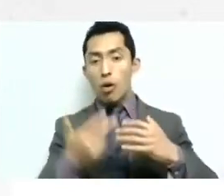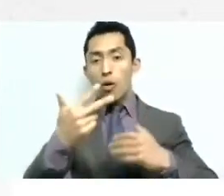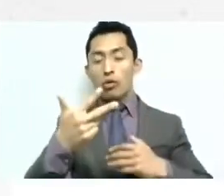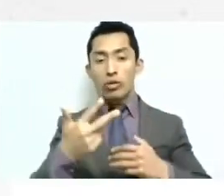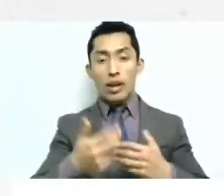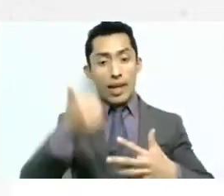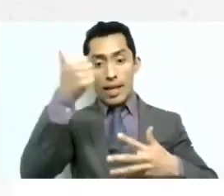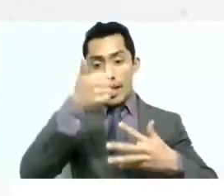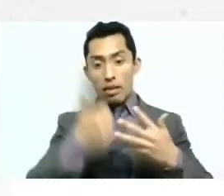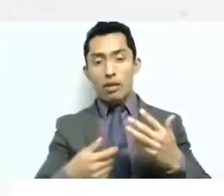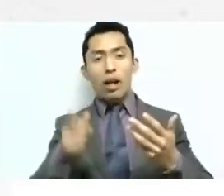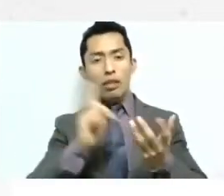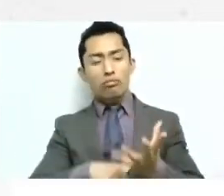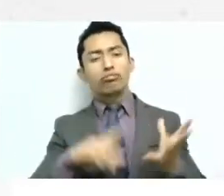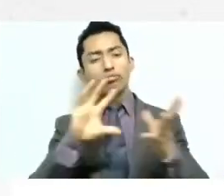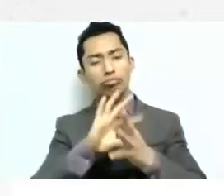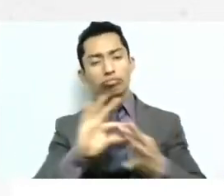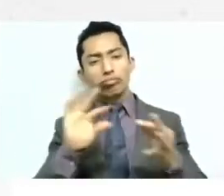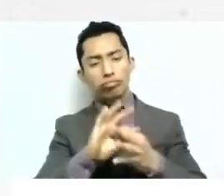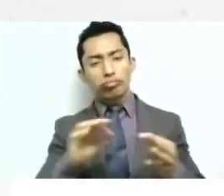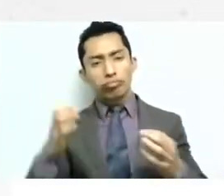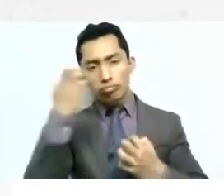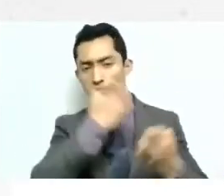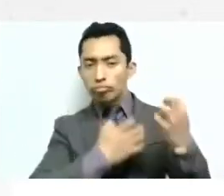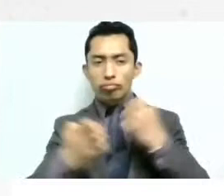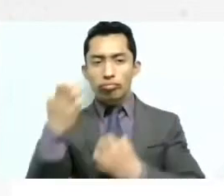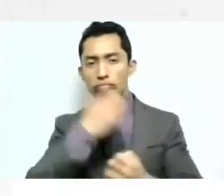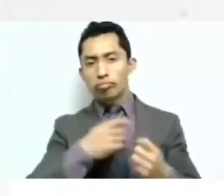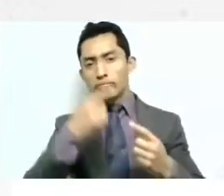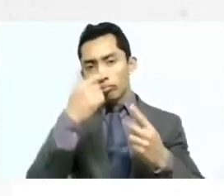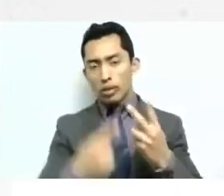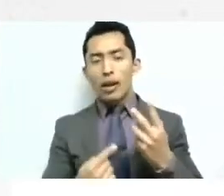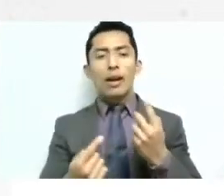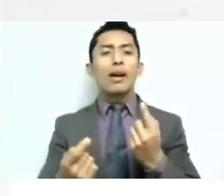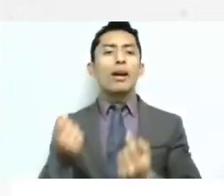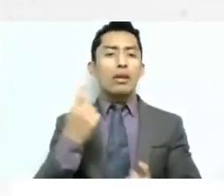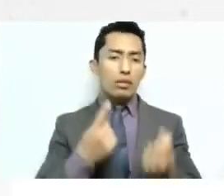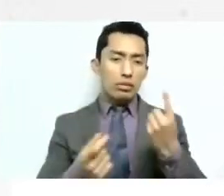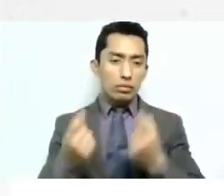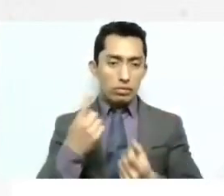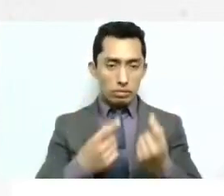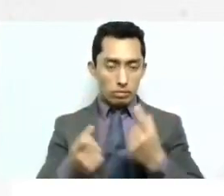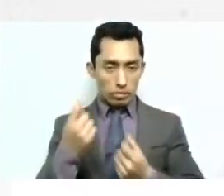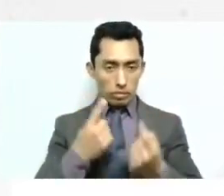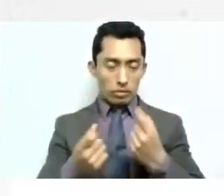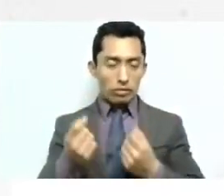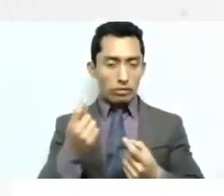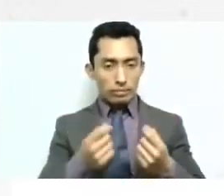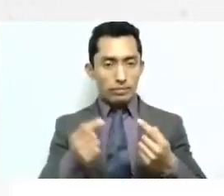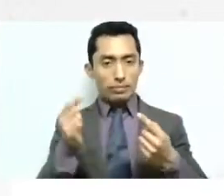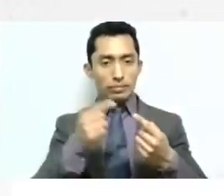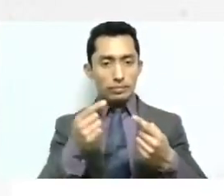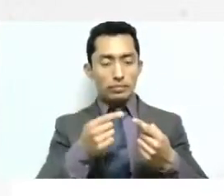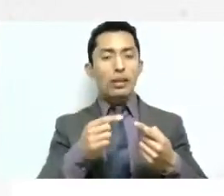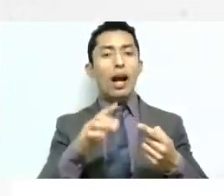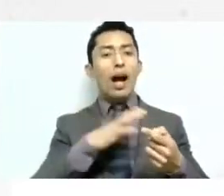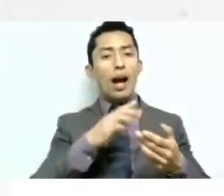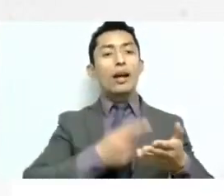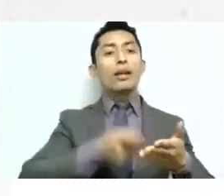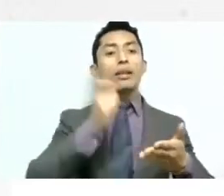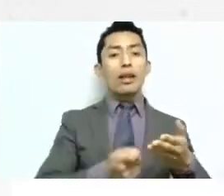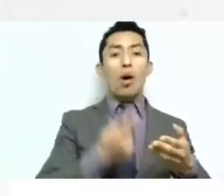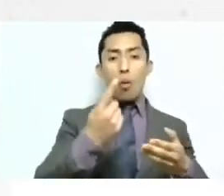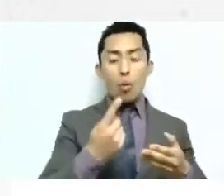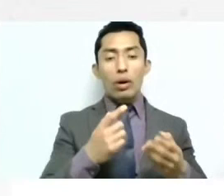un análisis en algunas solamente tenemos una una sentencia pero en otras